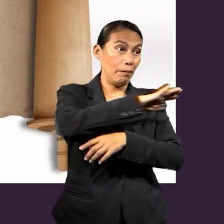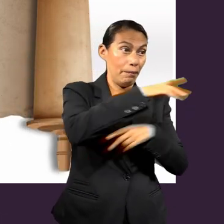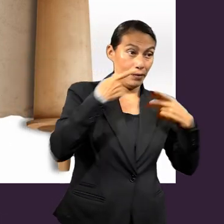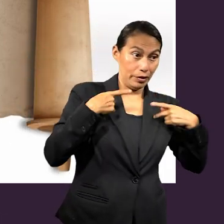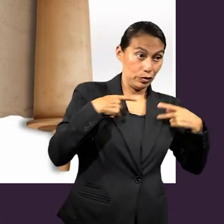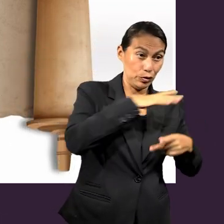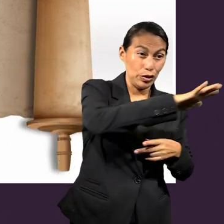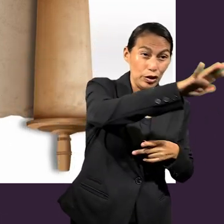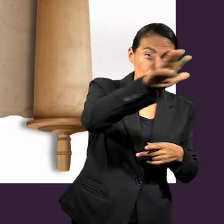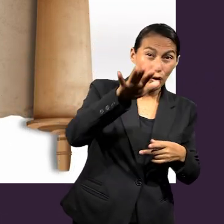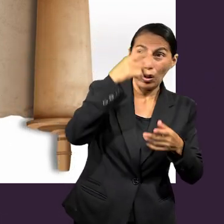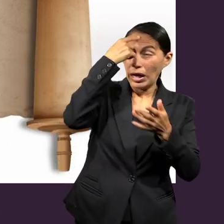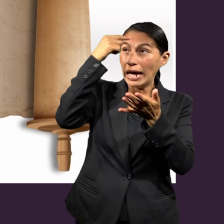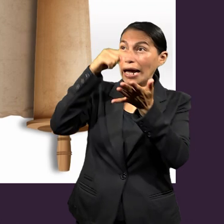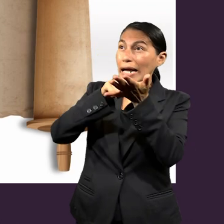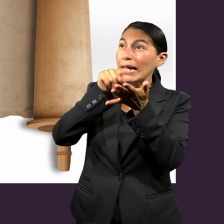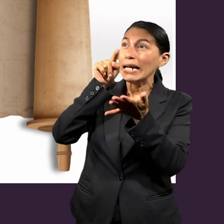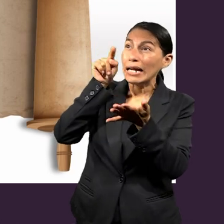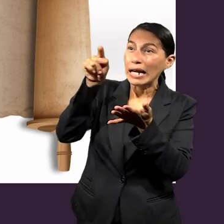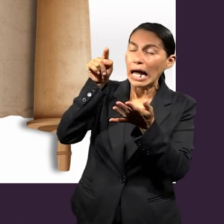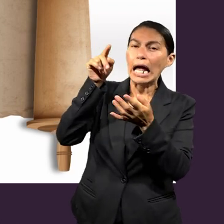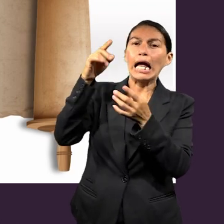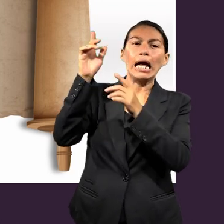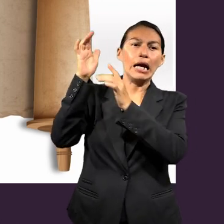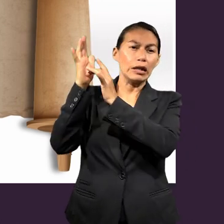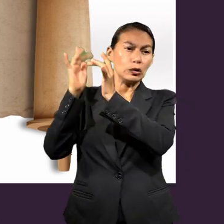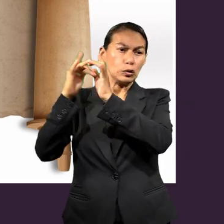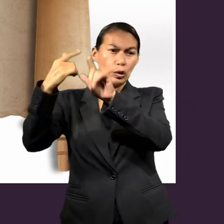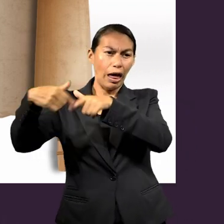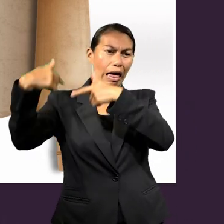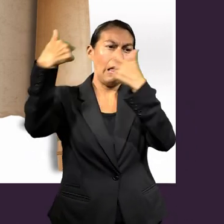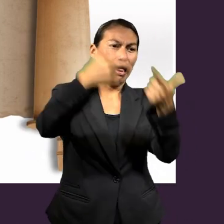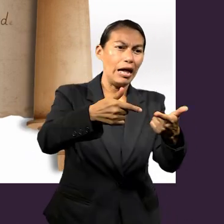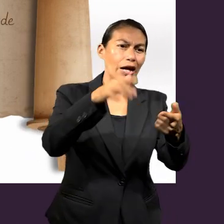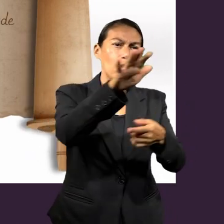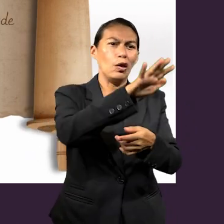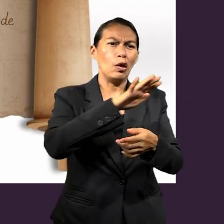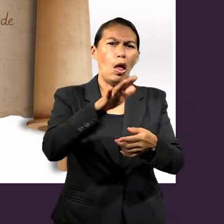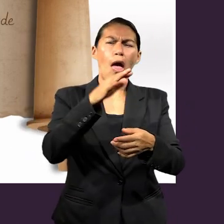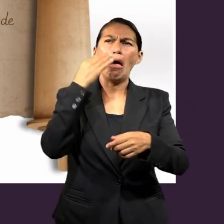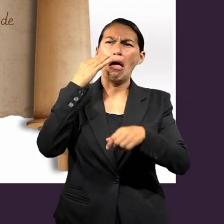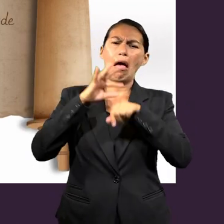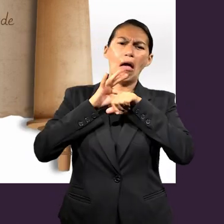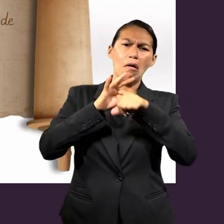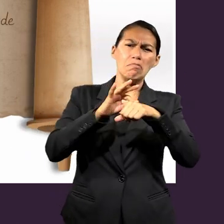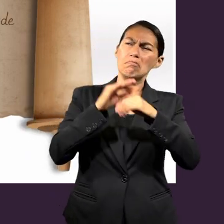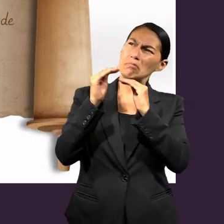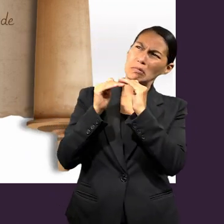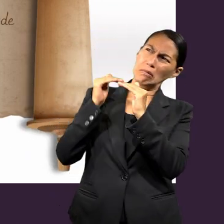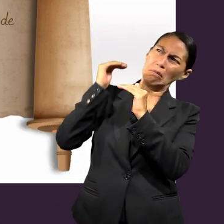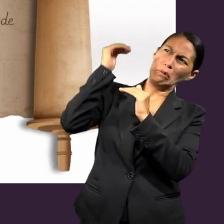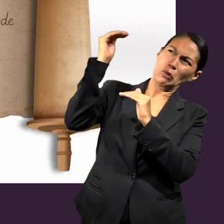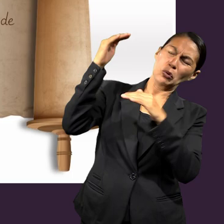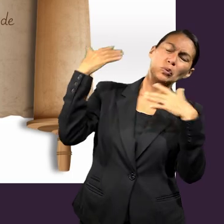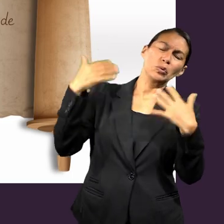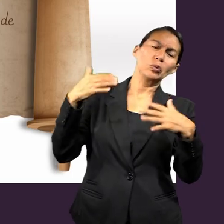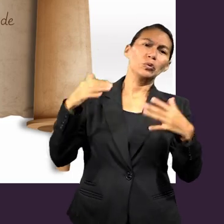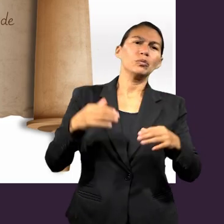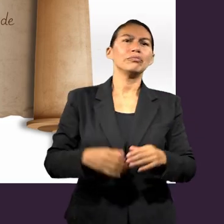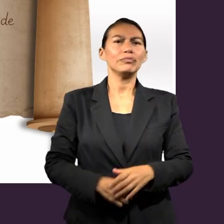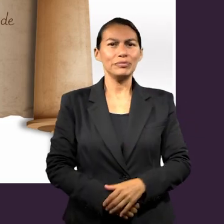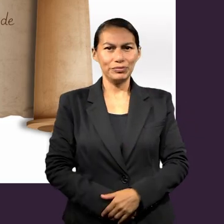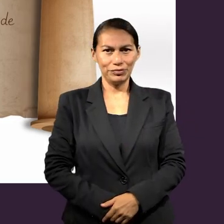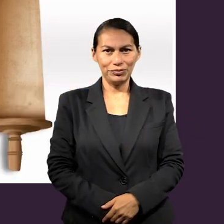la acción de su potencia. Ese poder, Dios lo ejerció en Cristo cuando lo resucitó de los muertos, y lo sentó a su